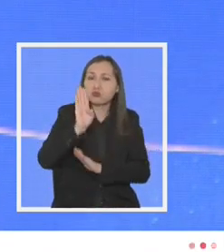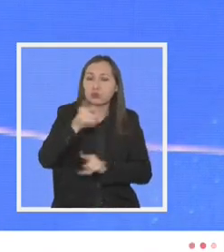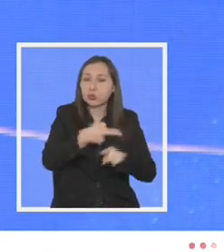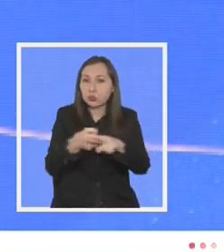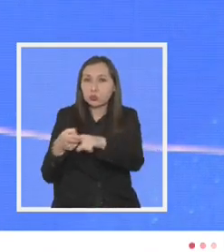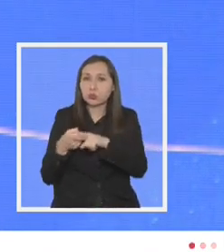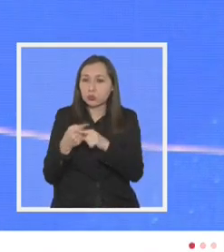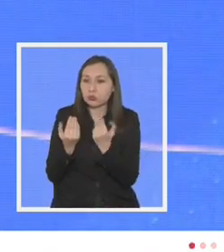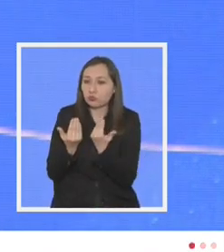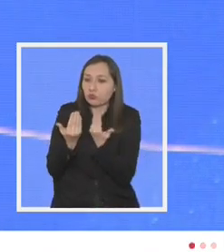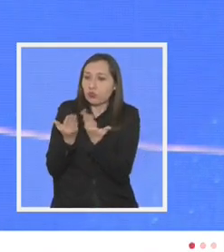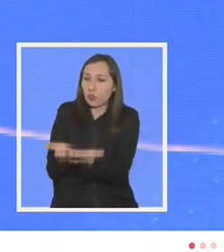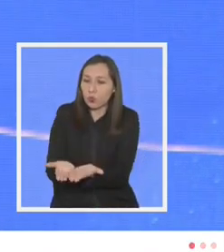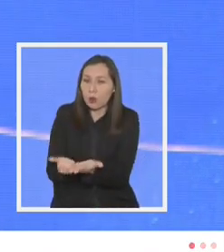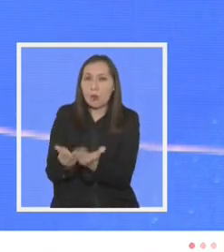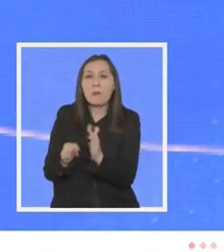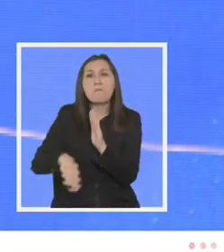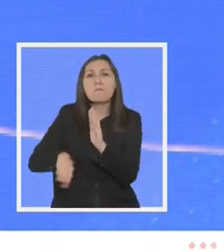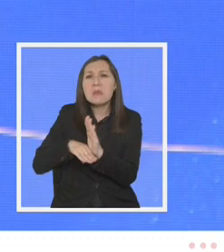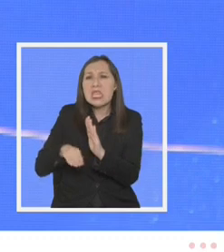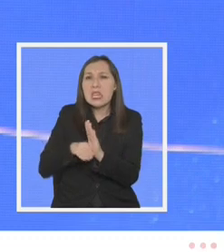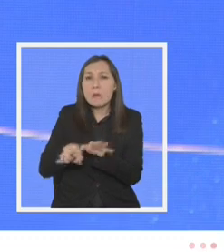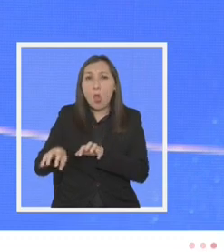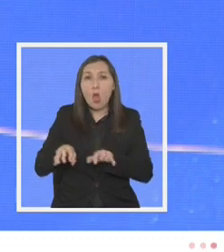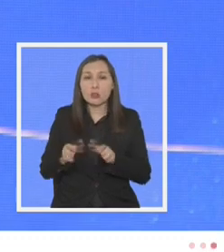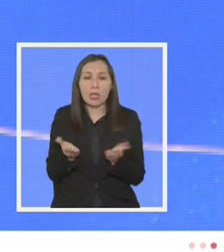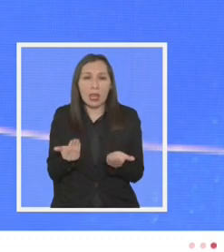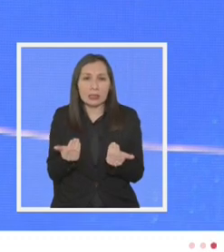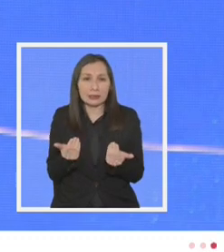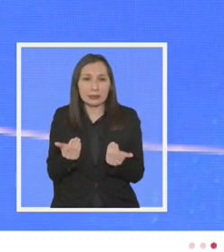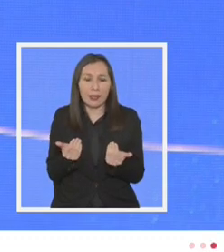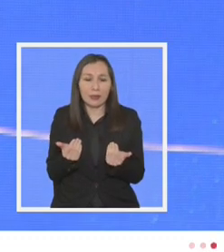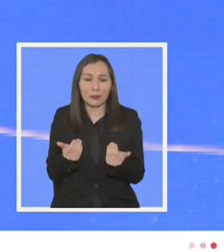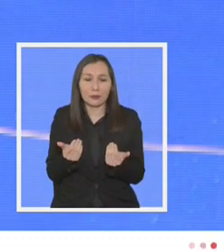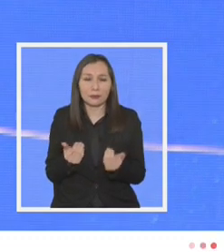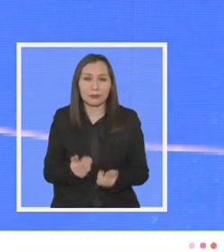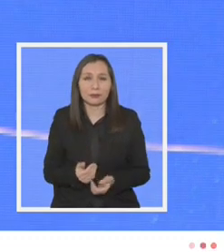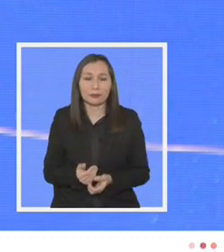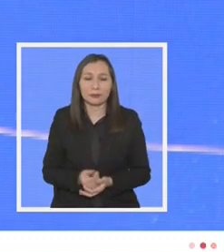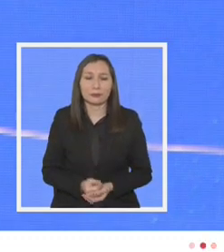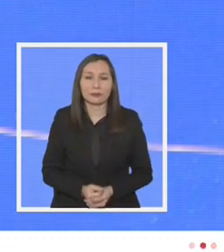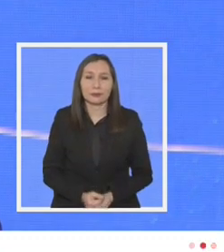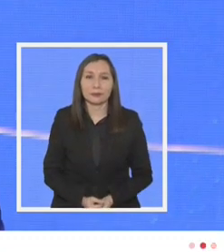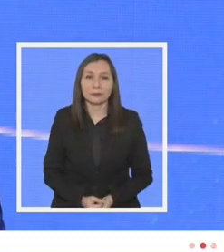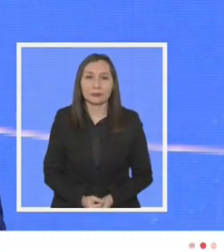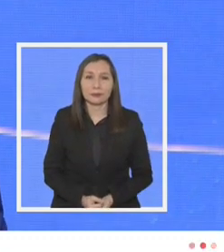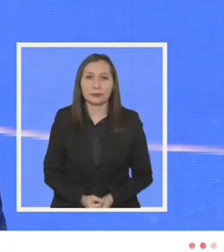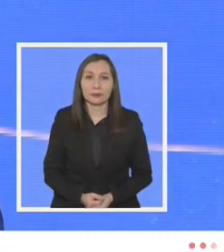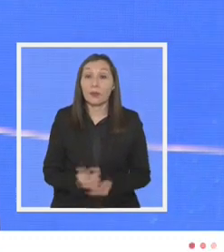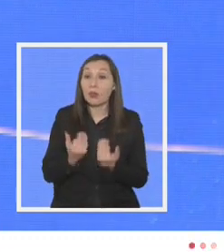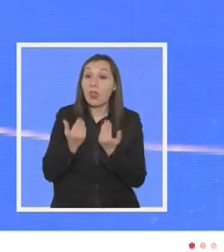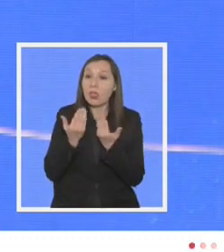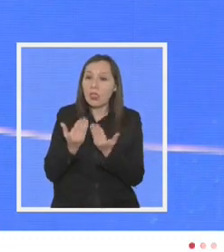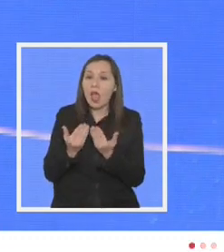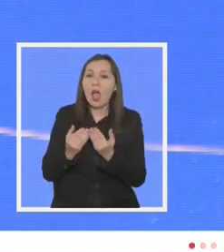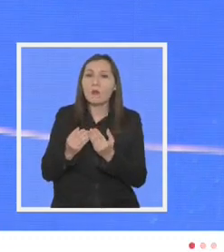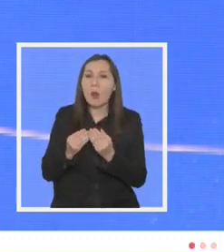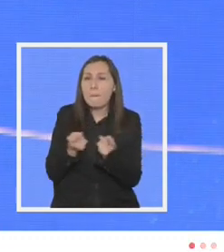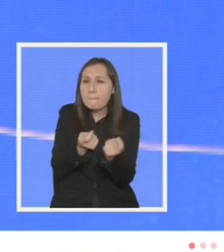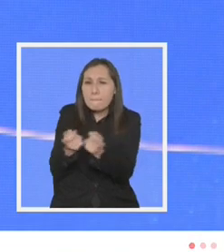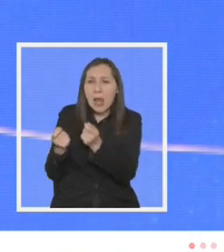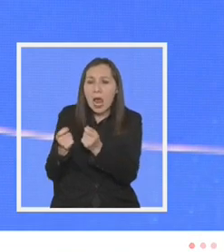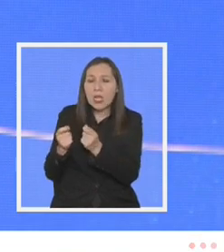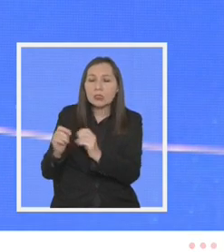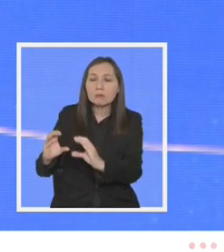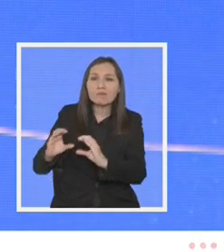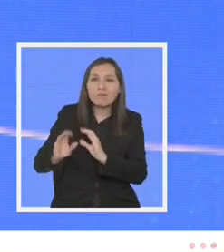sociedad que provee los mínimos necesarios que da un colchón común que